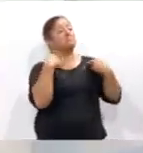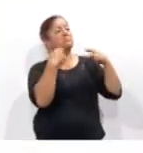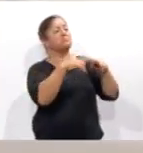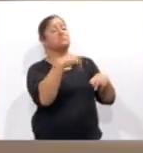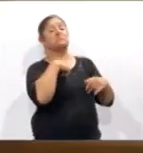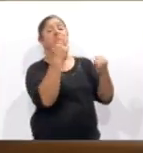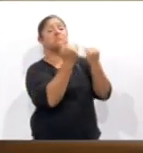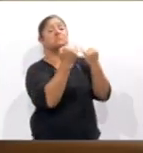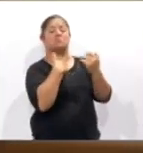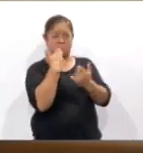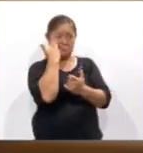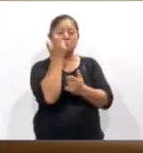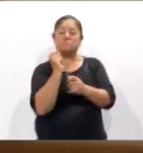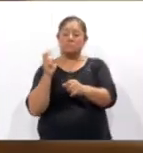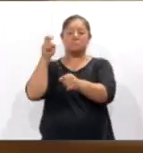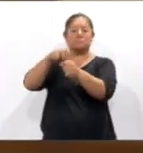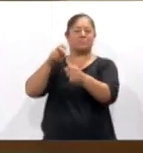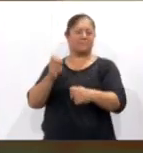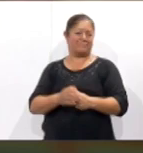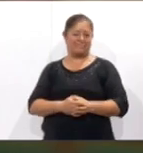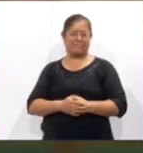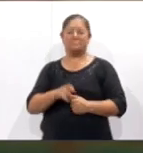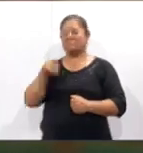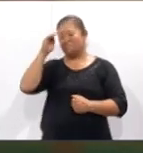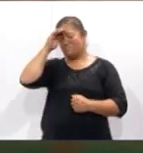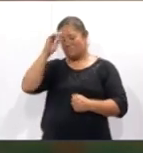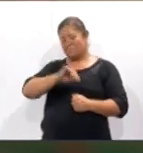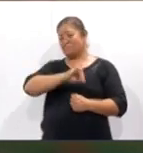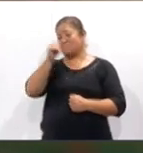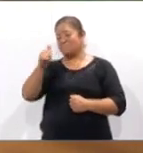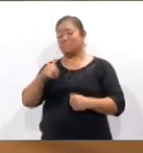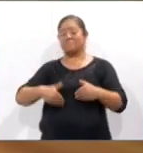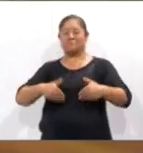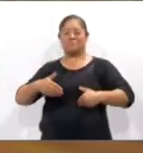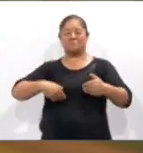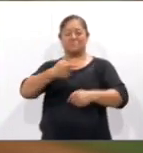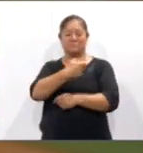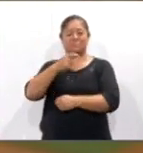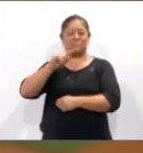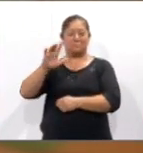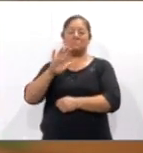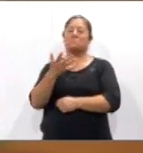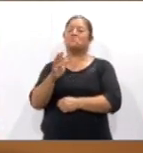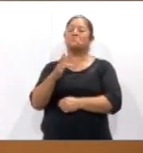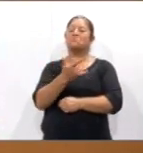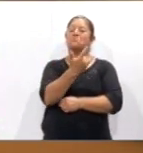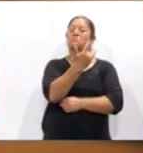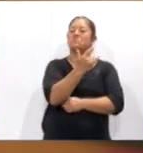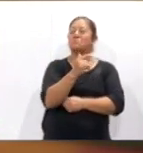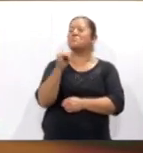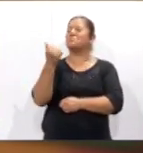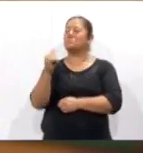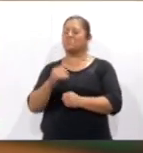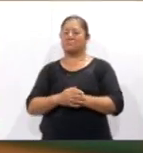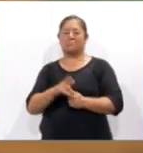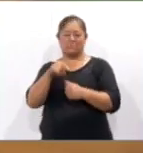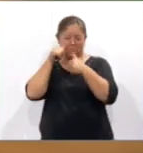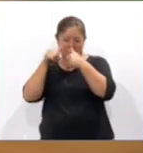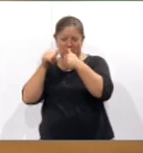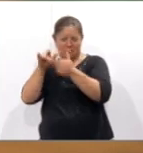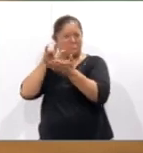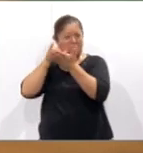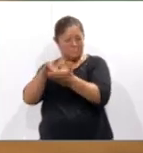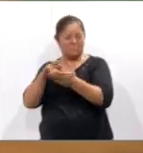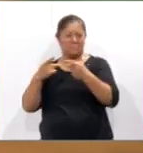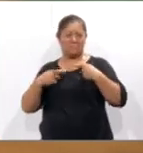rueda. Se proyecta una presentación más en el Teatro Chicotecátl en los meses de julio-agosto. Este pendiente y apoya al talento